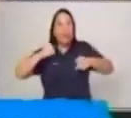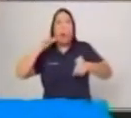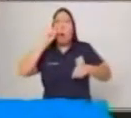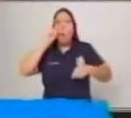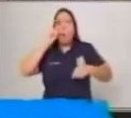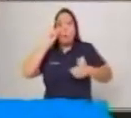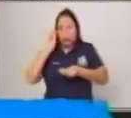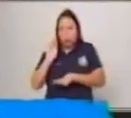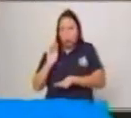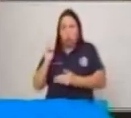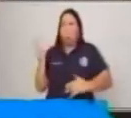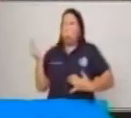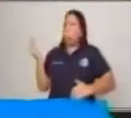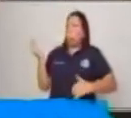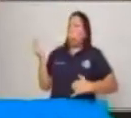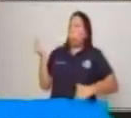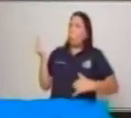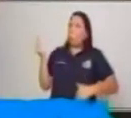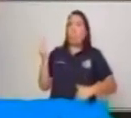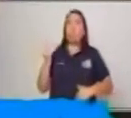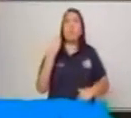Perfecto. Otro más, pensemos.